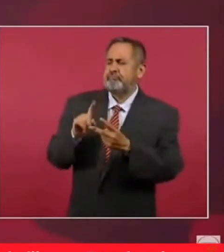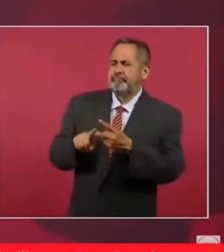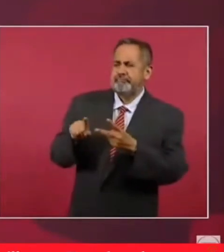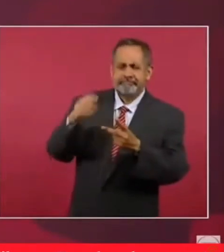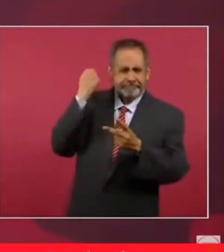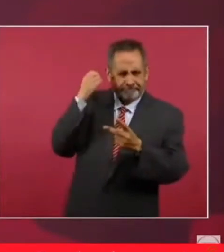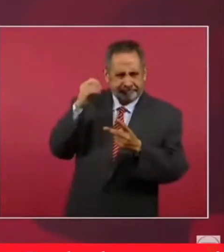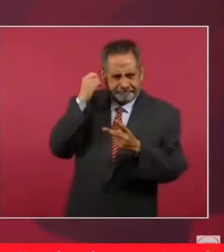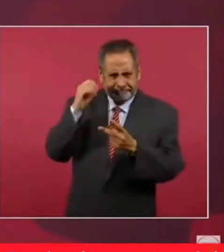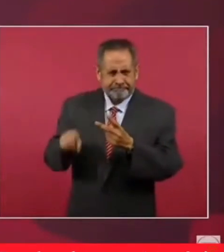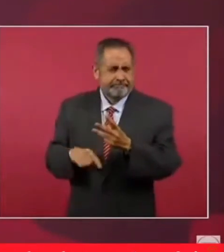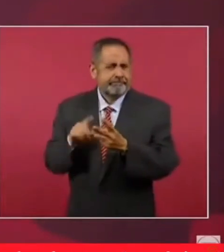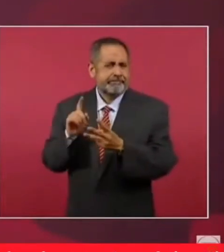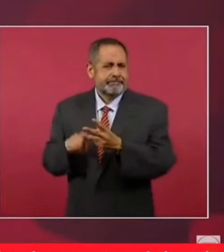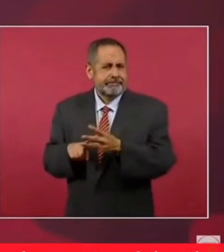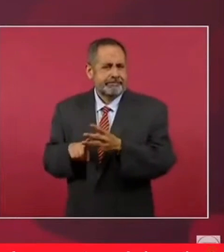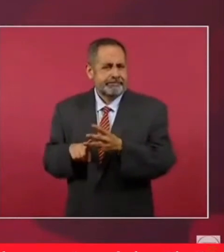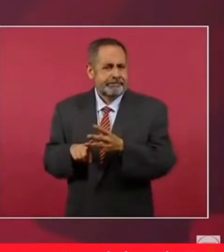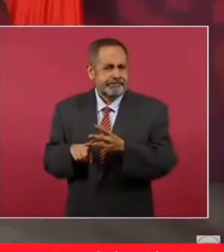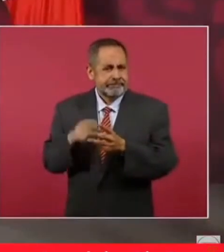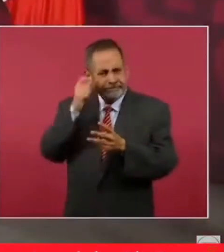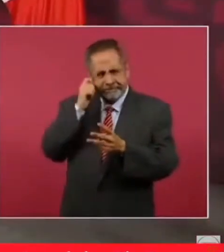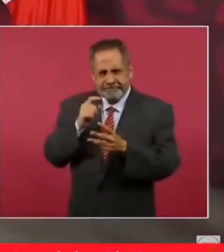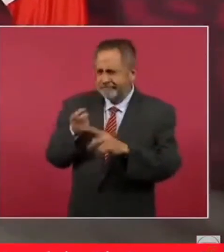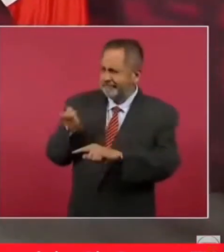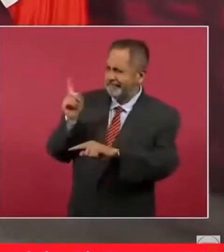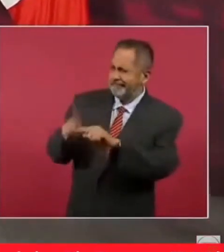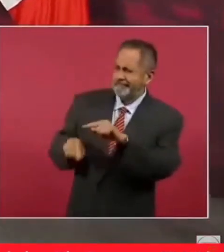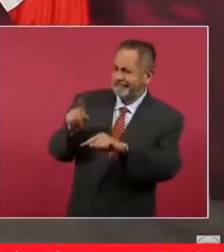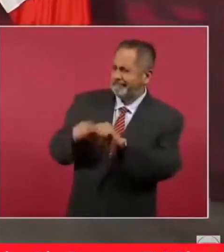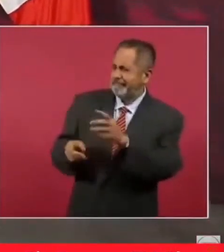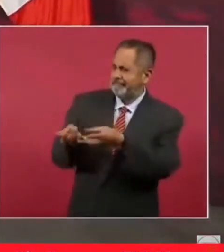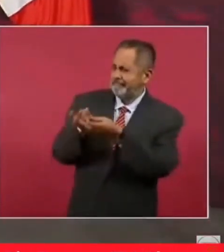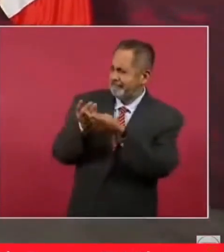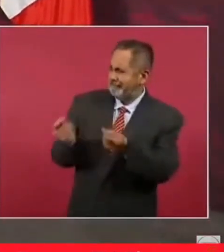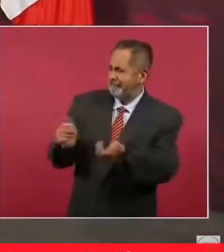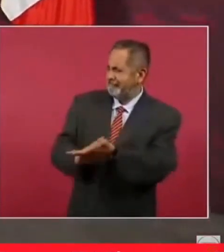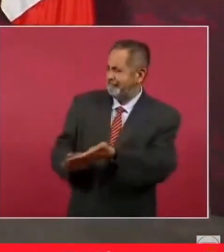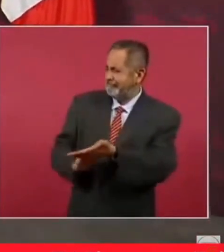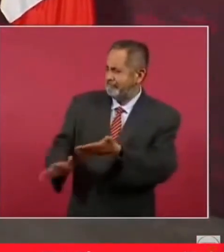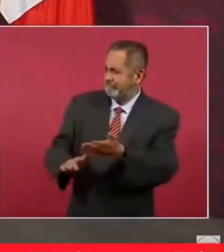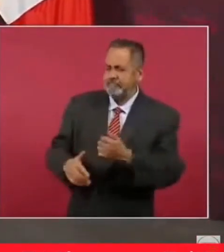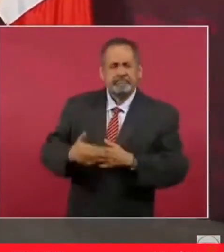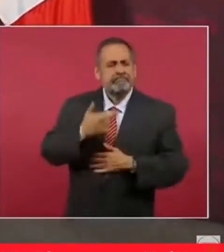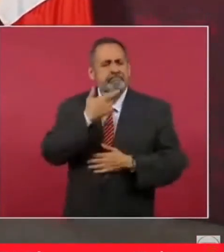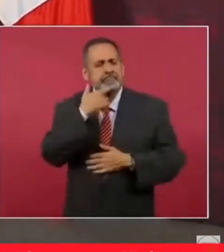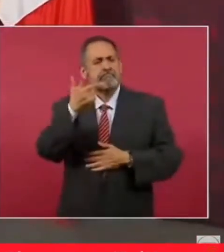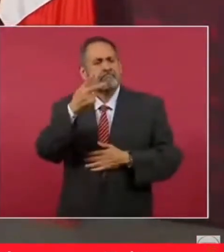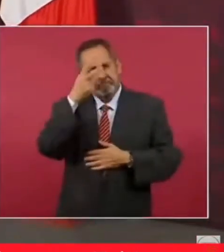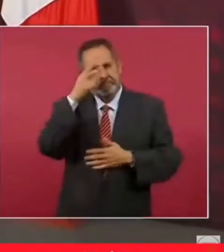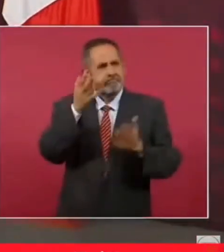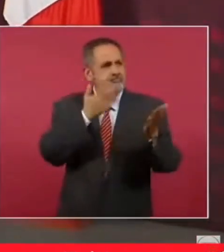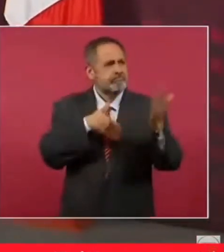Oaxaca y Guerrero, México estaría en el primer mundo.